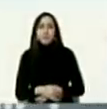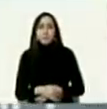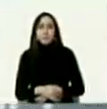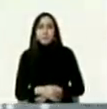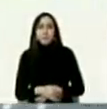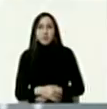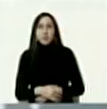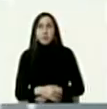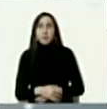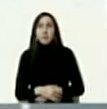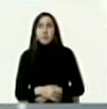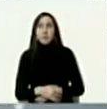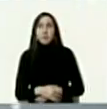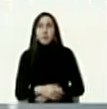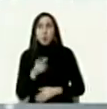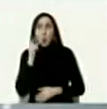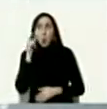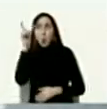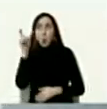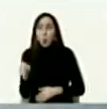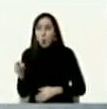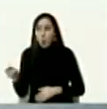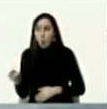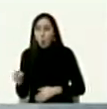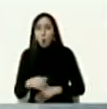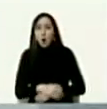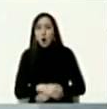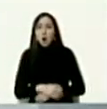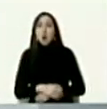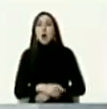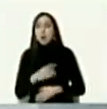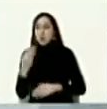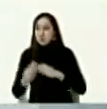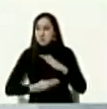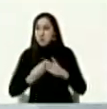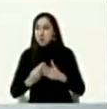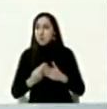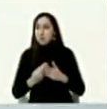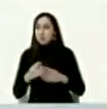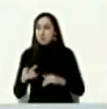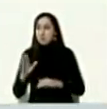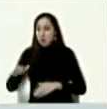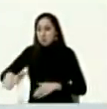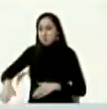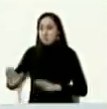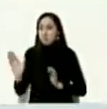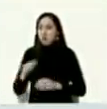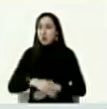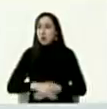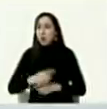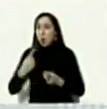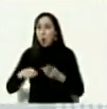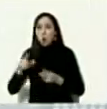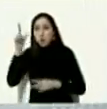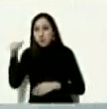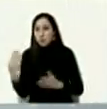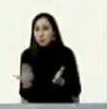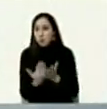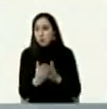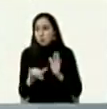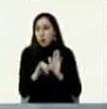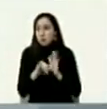tú Lionel estabas estudiando educación primaria 2001 Alex también seguro estaba en un colegio aquí